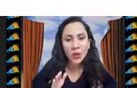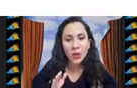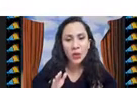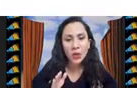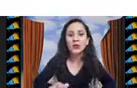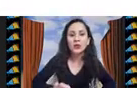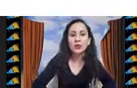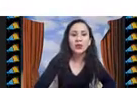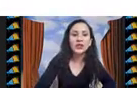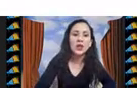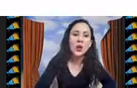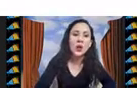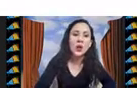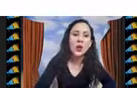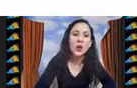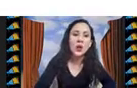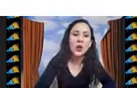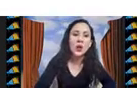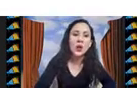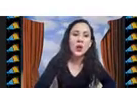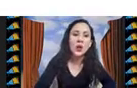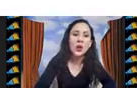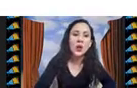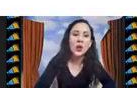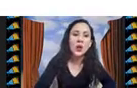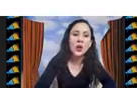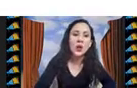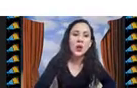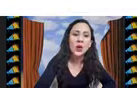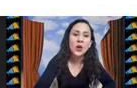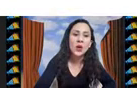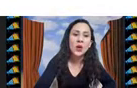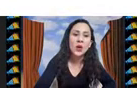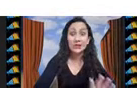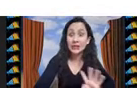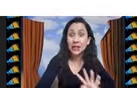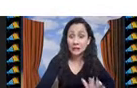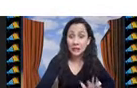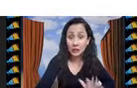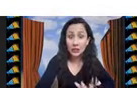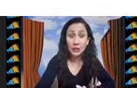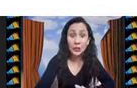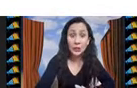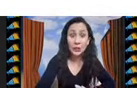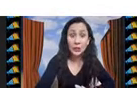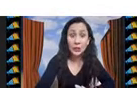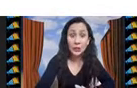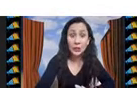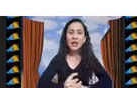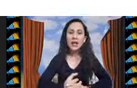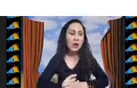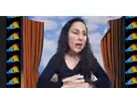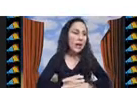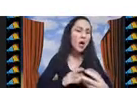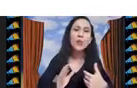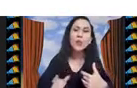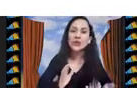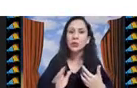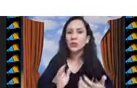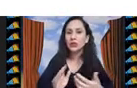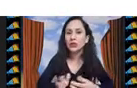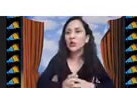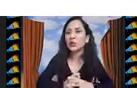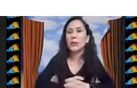guardar, no puedo dejar ninguno sin guardar, que es esta otra de aquí. A grandes rasgos, esa es la definición del problema. Ahora,